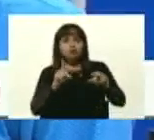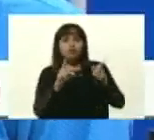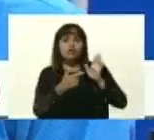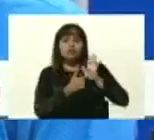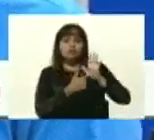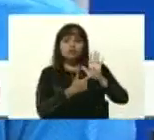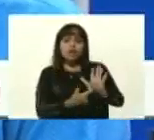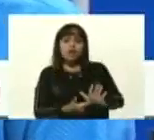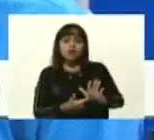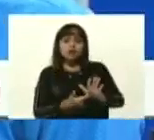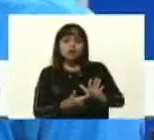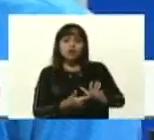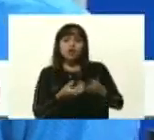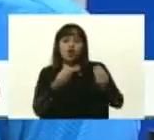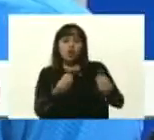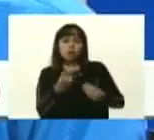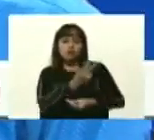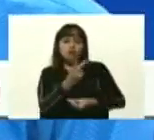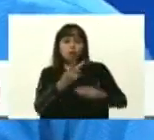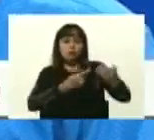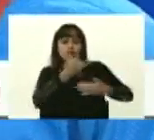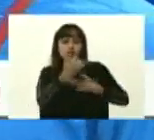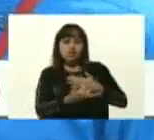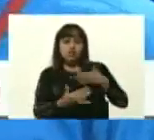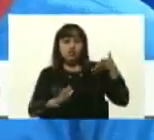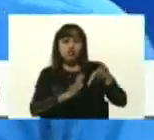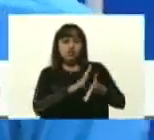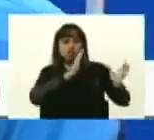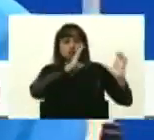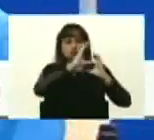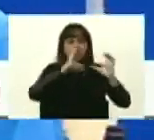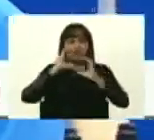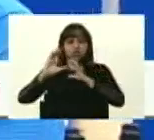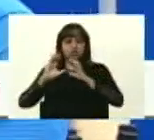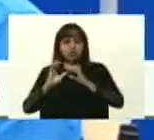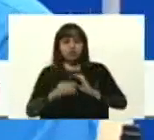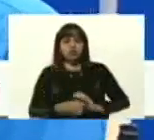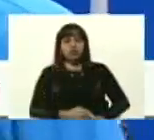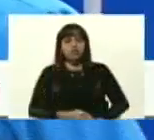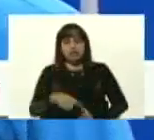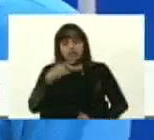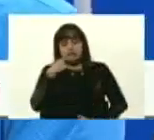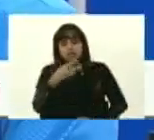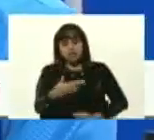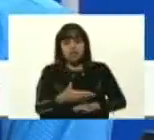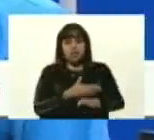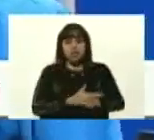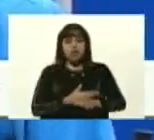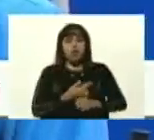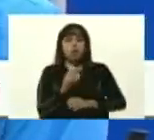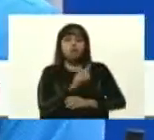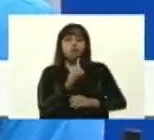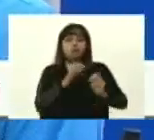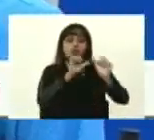los resultados de dos proyectos en el área de telecomunicaciones. Como bien lo decía, un modem para el servicio ABA de